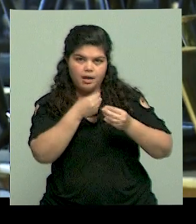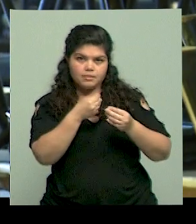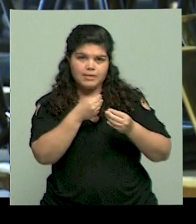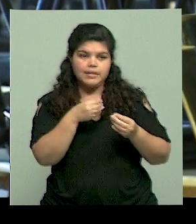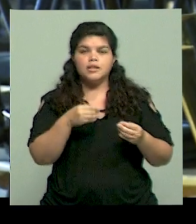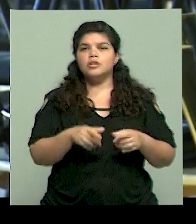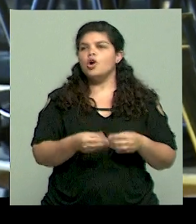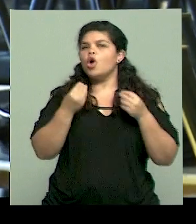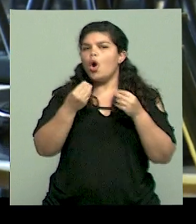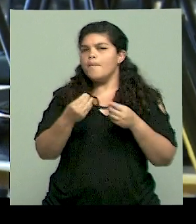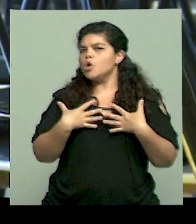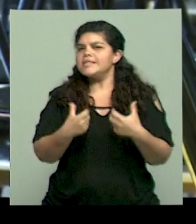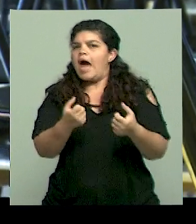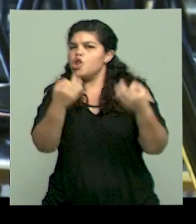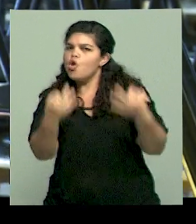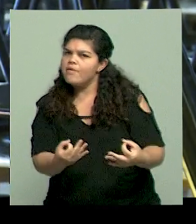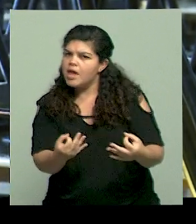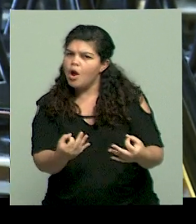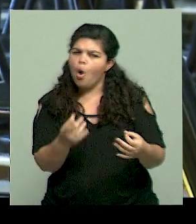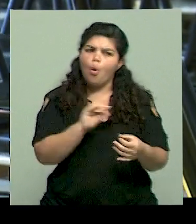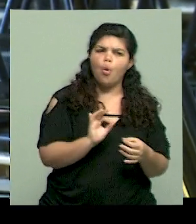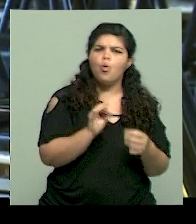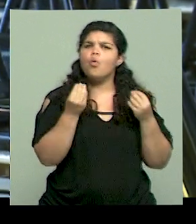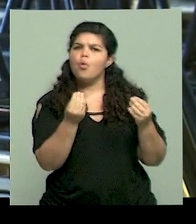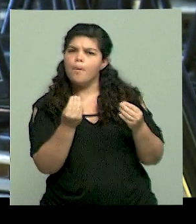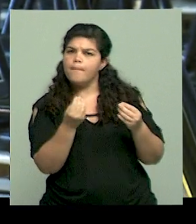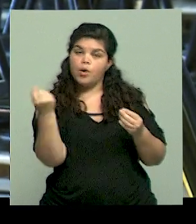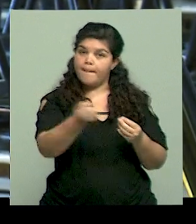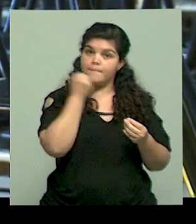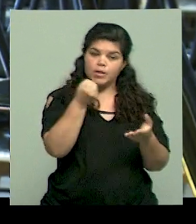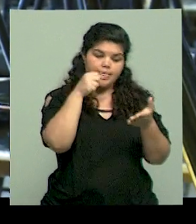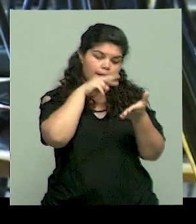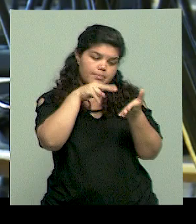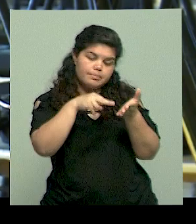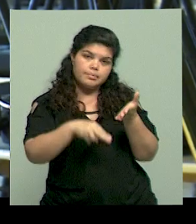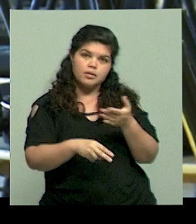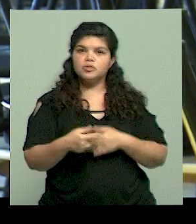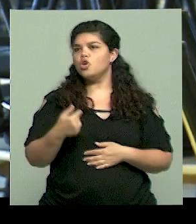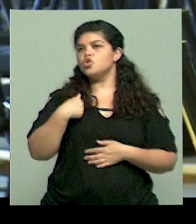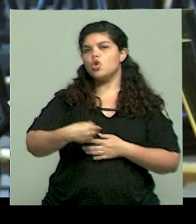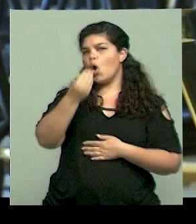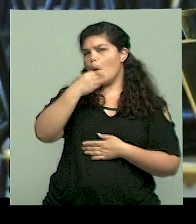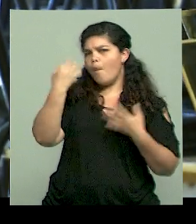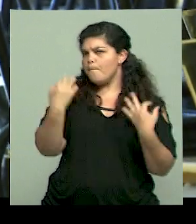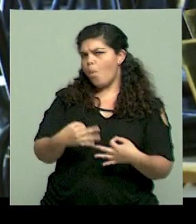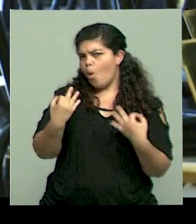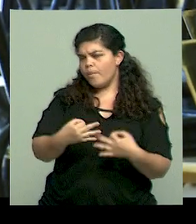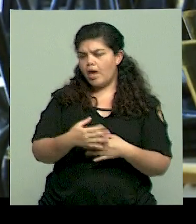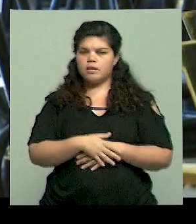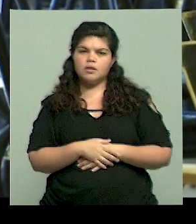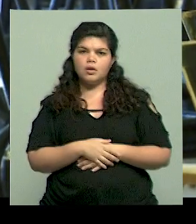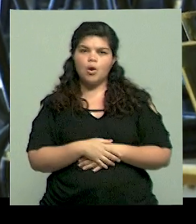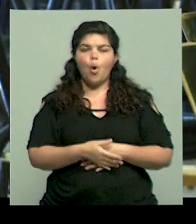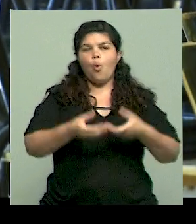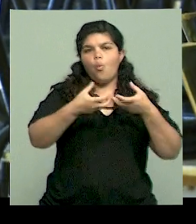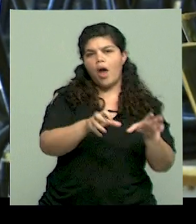y está re sano? O por el otro lado. No, yo como muy bien. Como huevo, como verduras, como frutas, pero me como un kilo de fruta